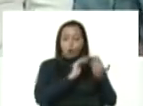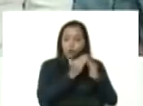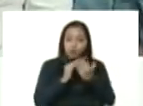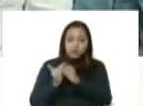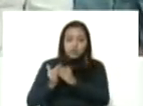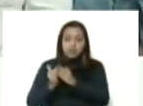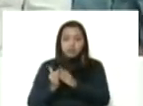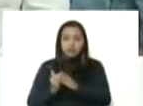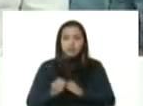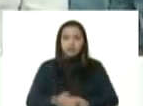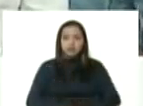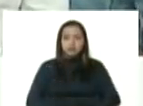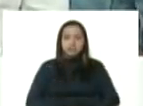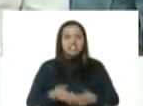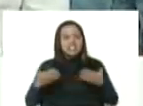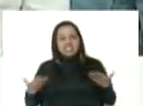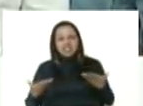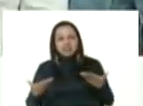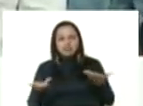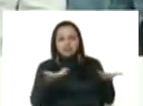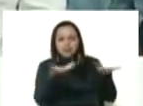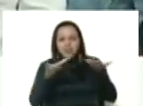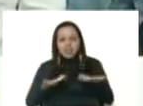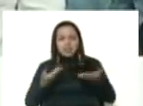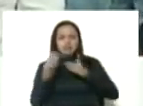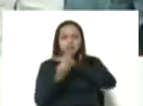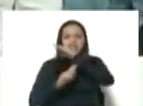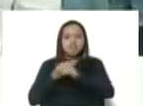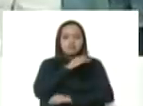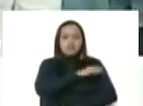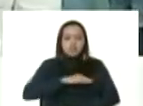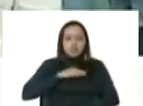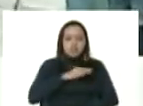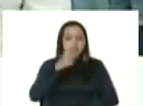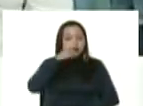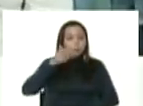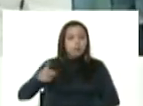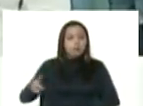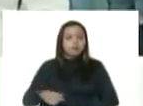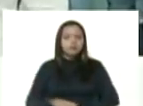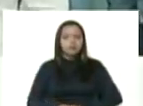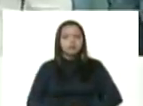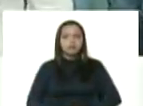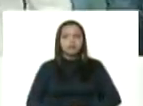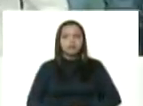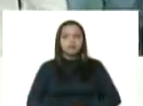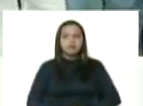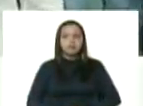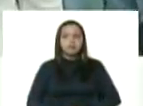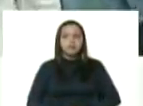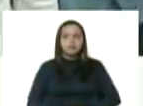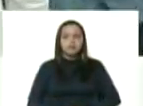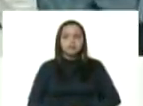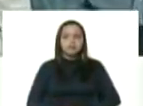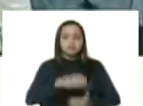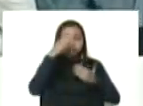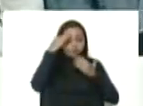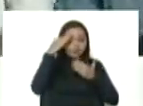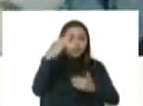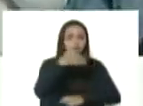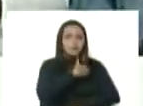y, sobre todo, qué vamos a recibir con esta base de misiones para nuestro pueblo. Bueno, saludo,